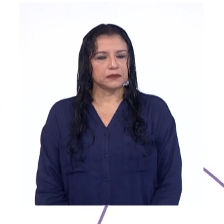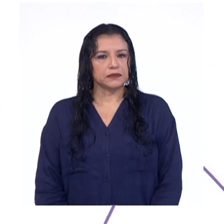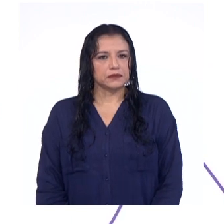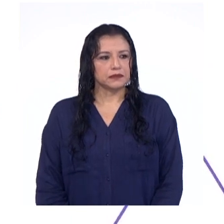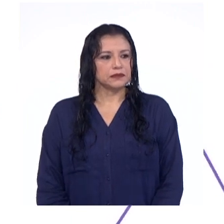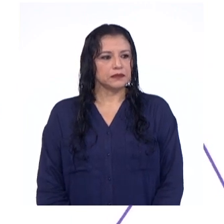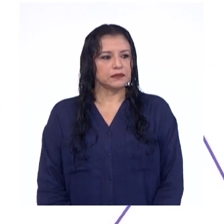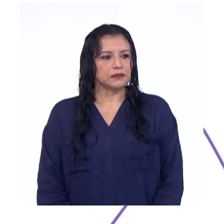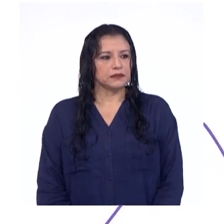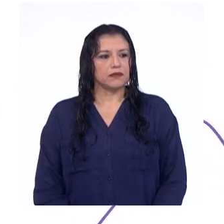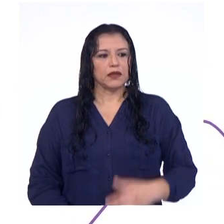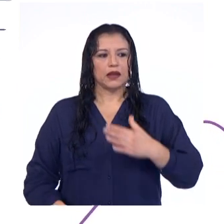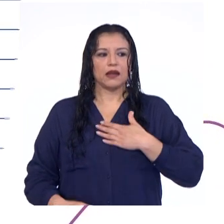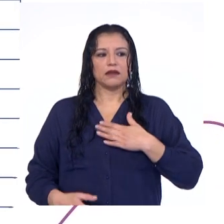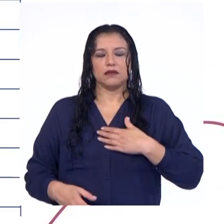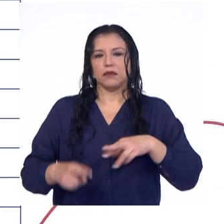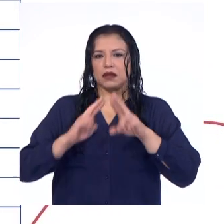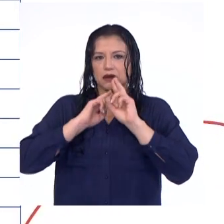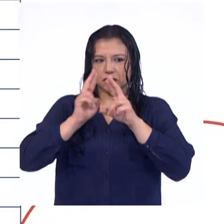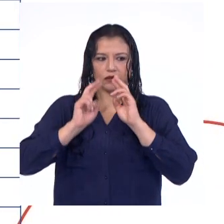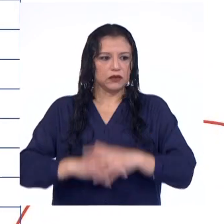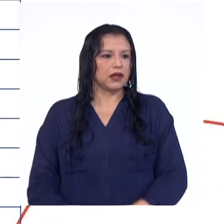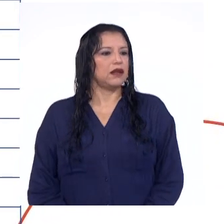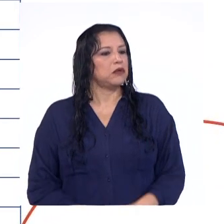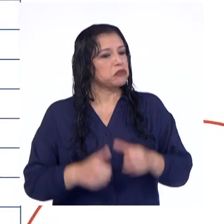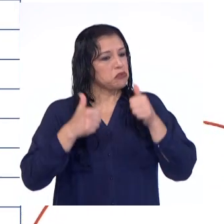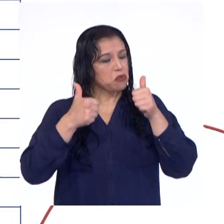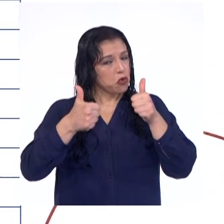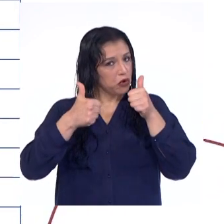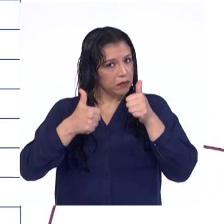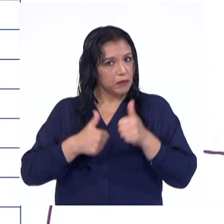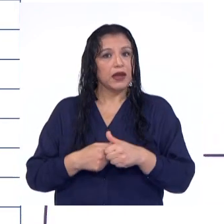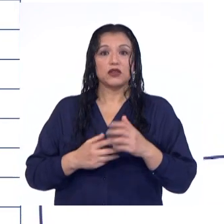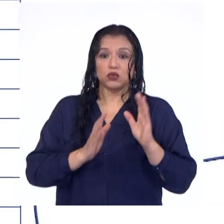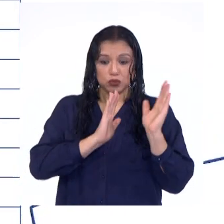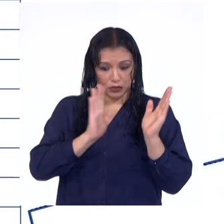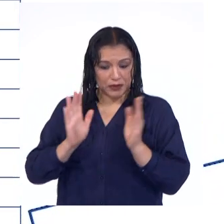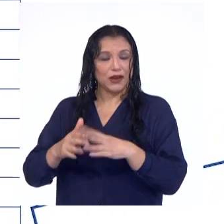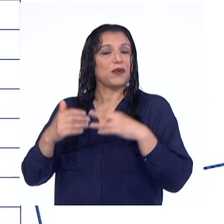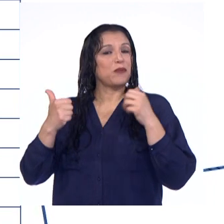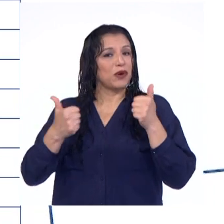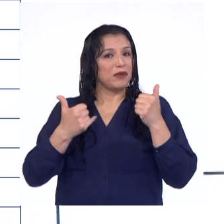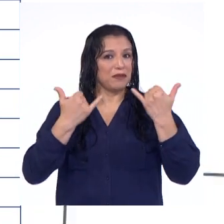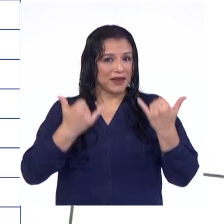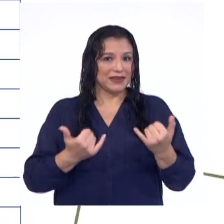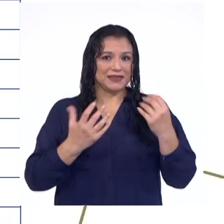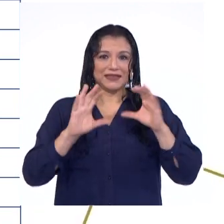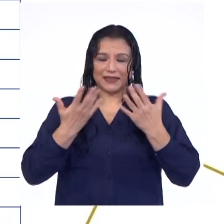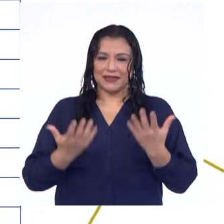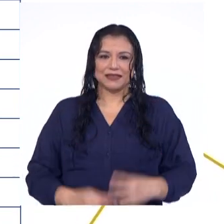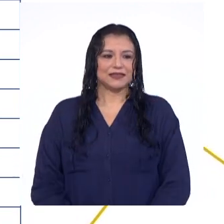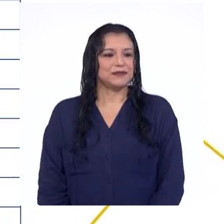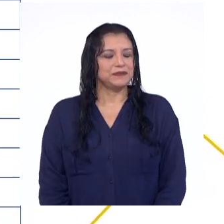Ese es mi resultado, profesora. ¡Qué bien, Junior! Te has preparado muy bien para este programa.